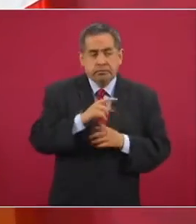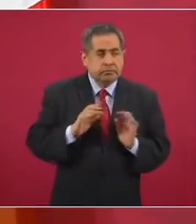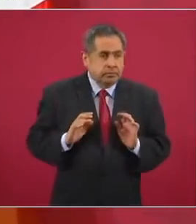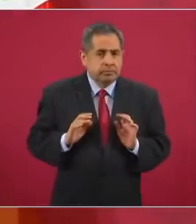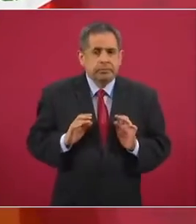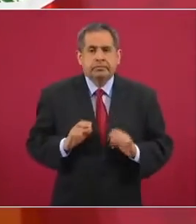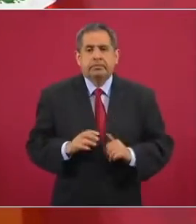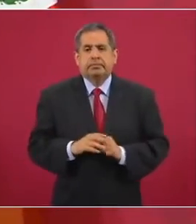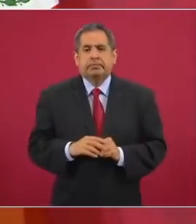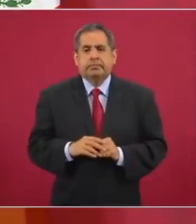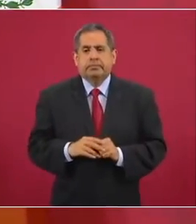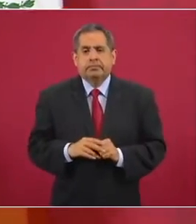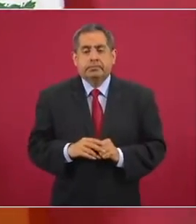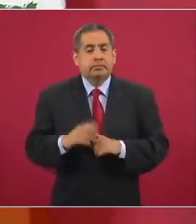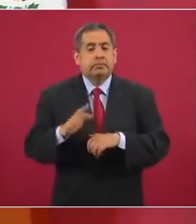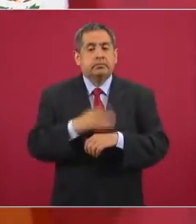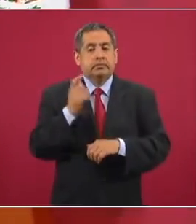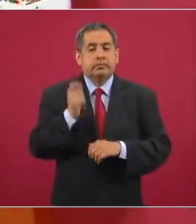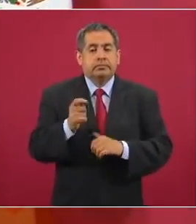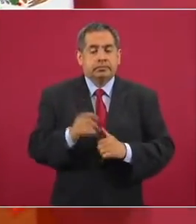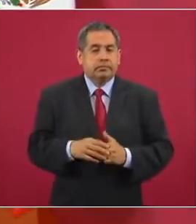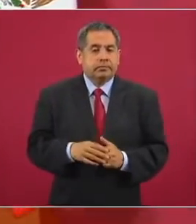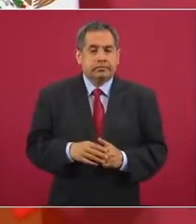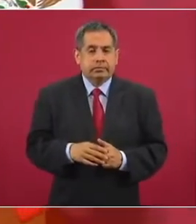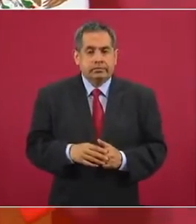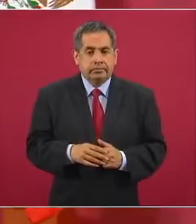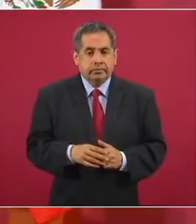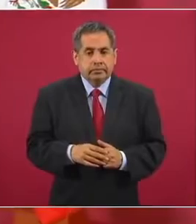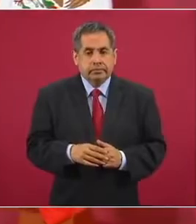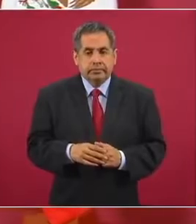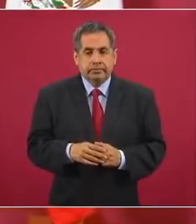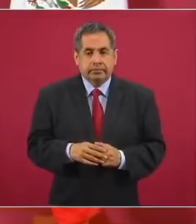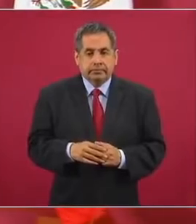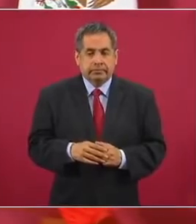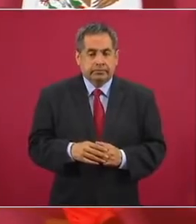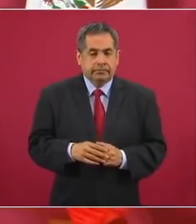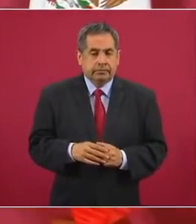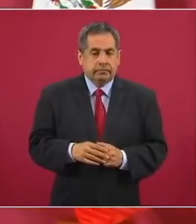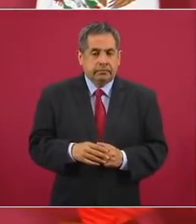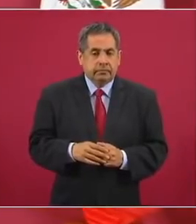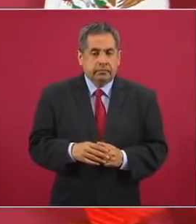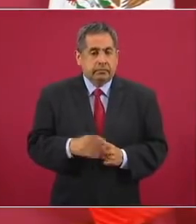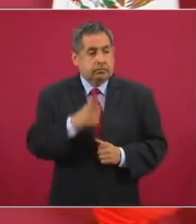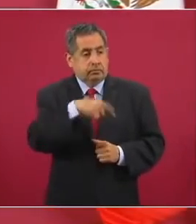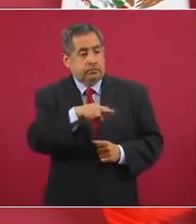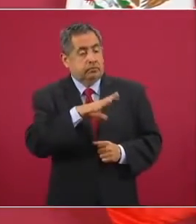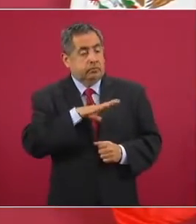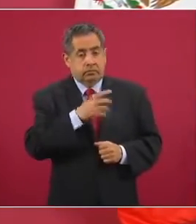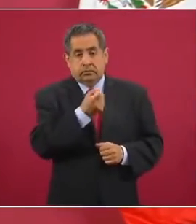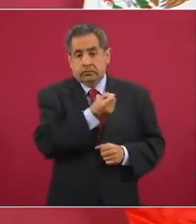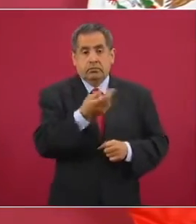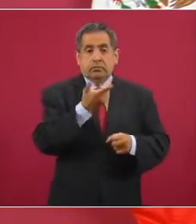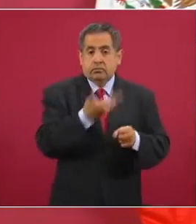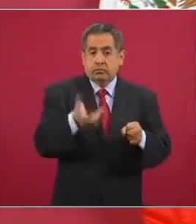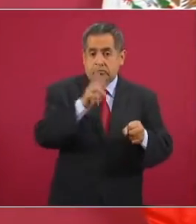porque hay hospitales privados